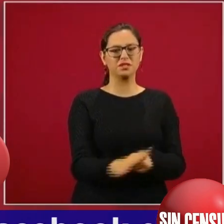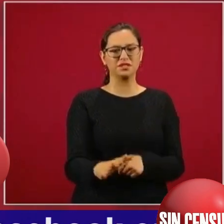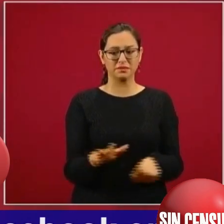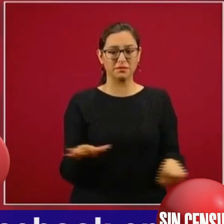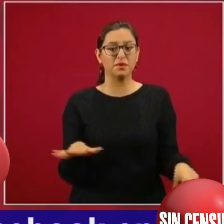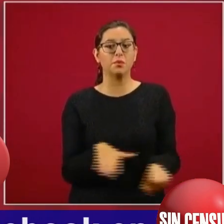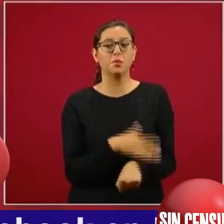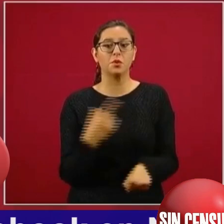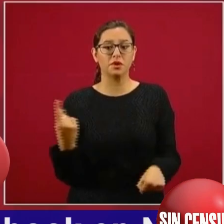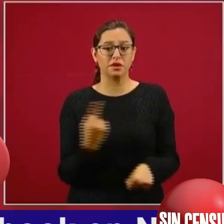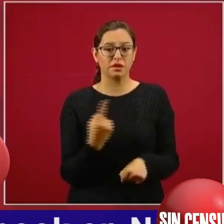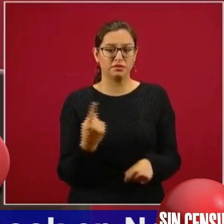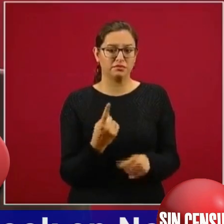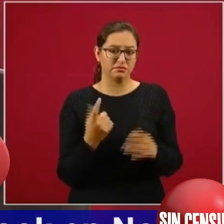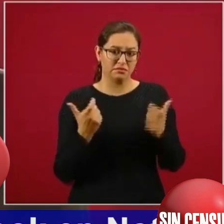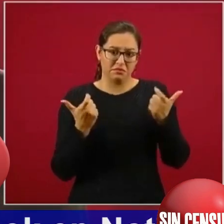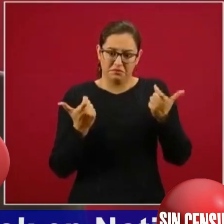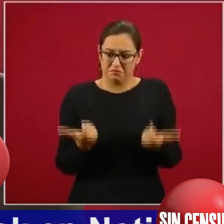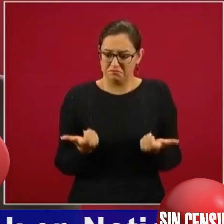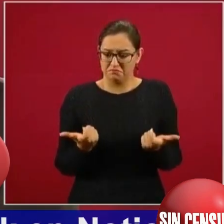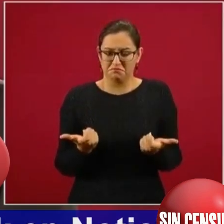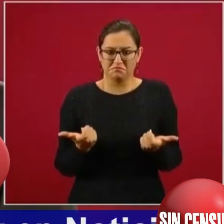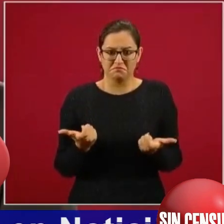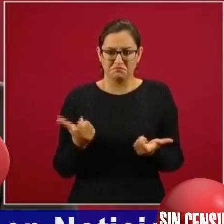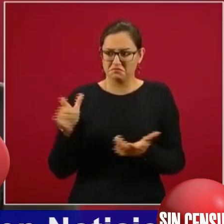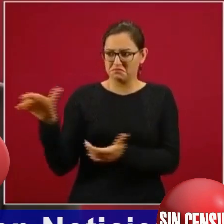dinero del presupuesto, que es dinero del pueblo.